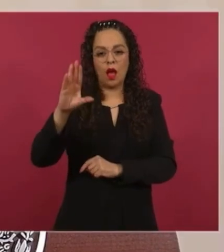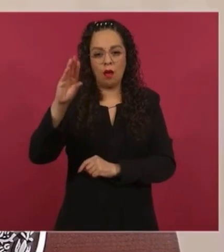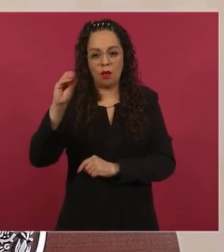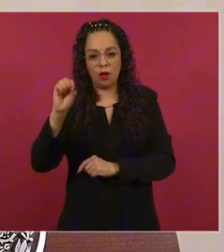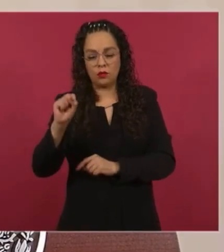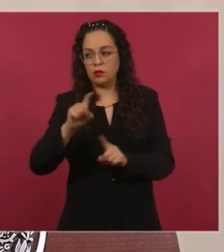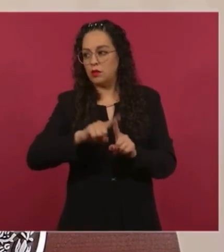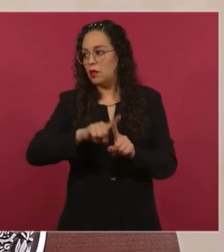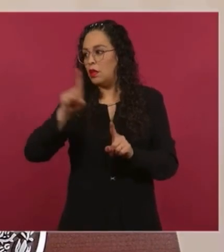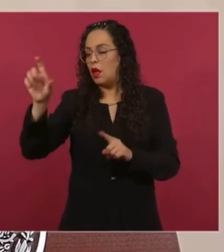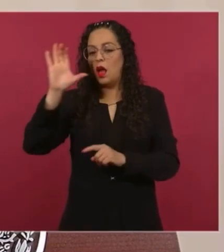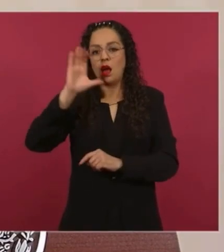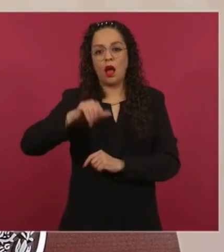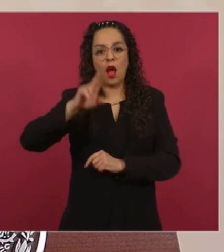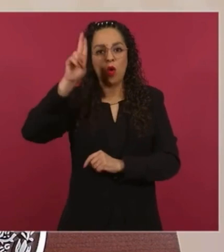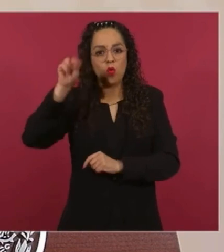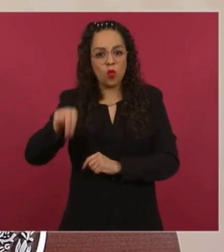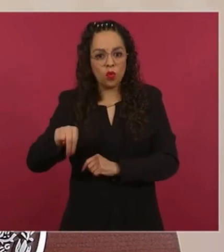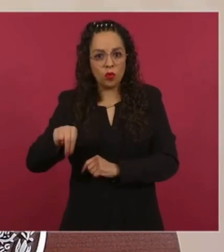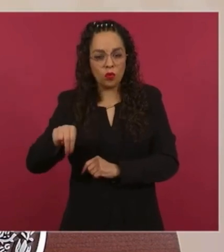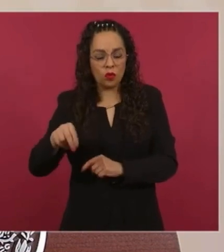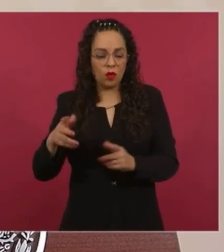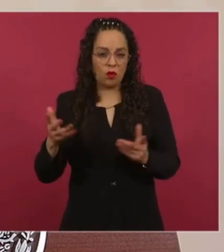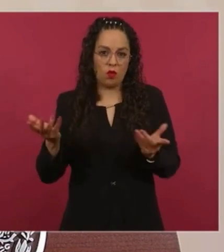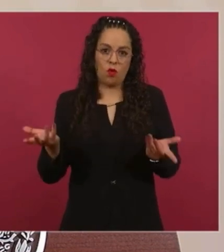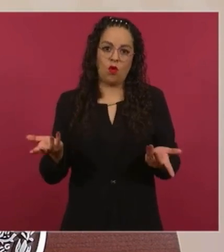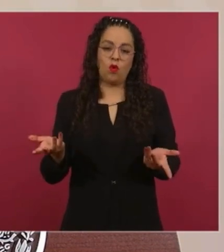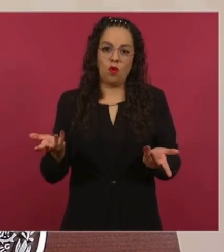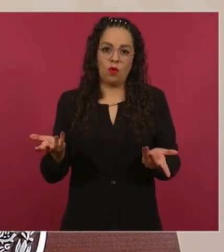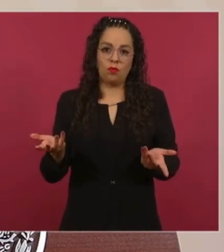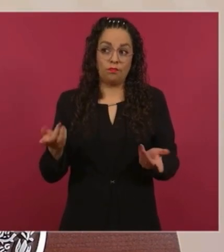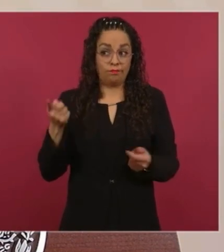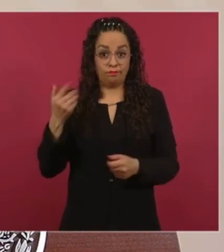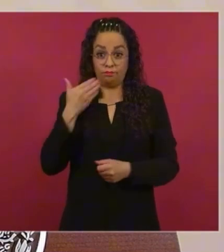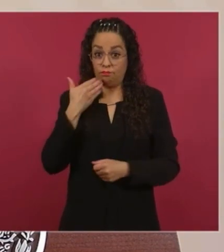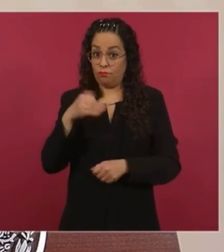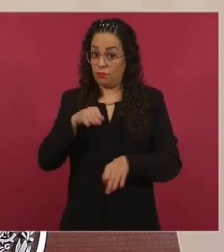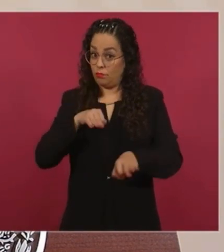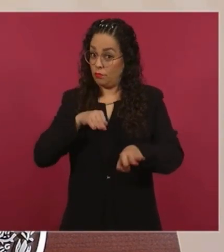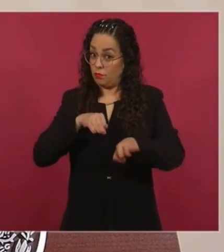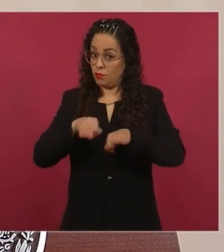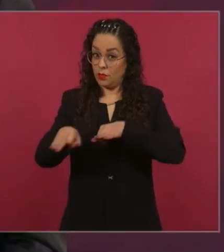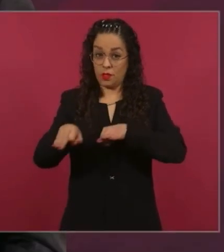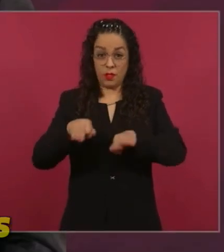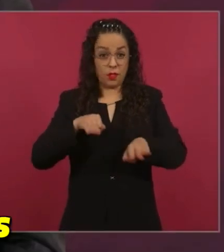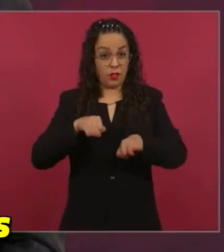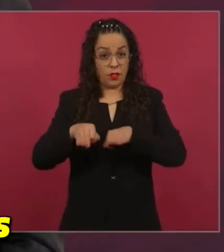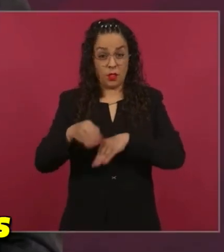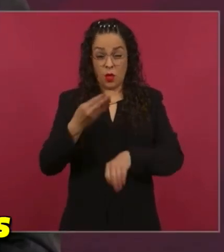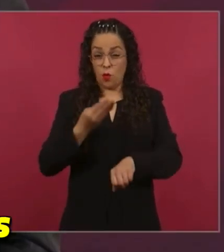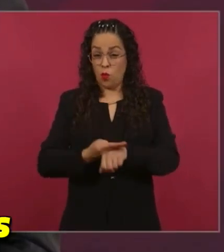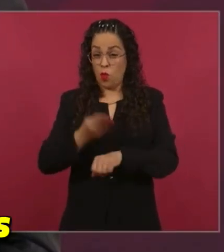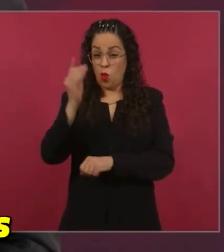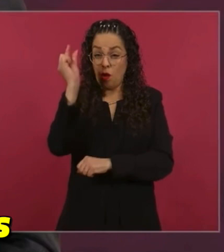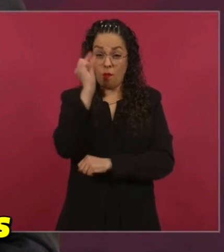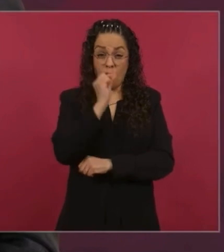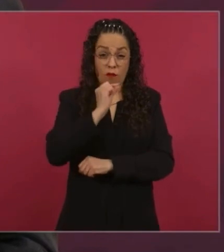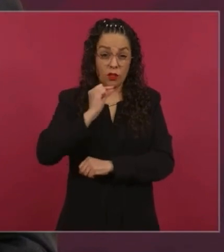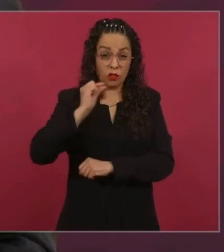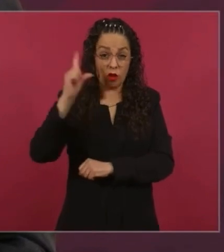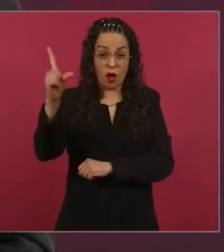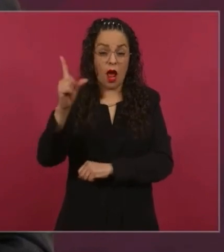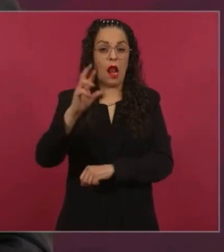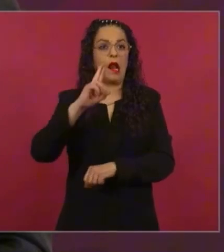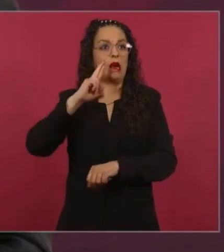muy buenos trabajadores, profesionales, responsables.